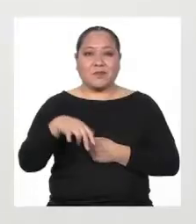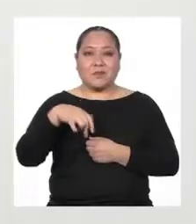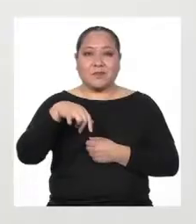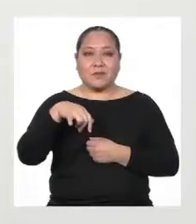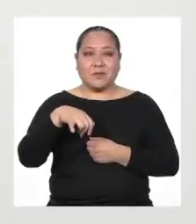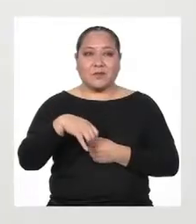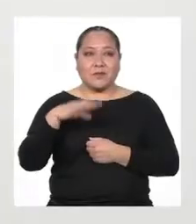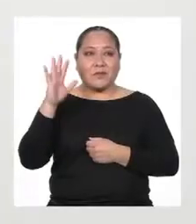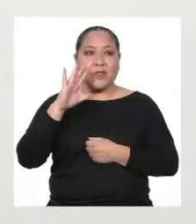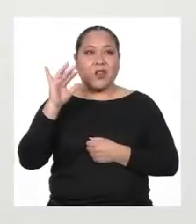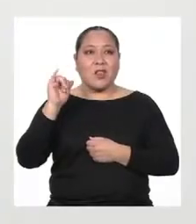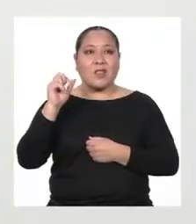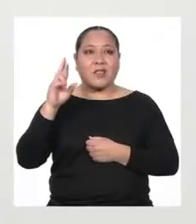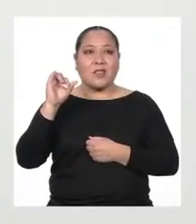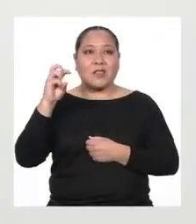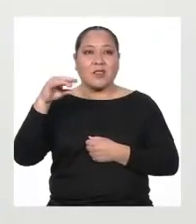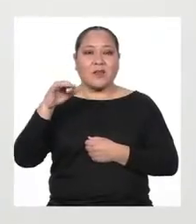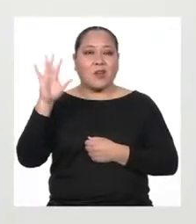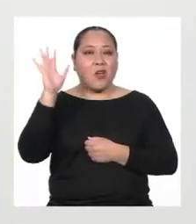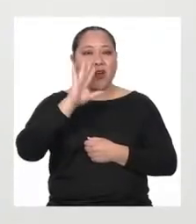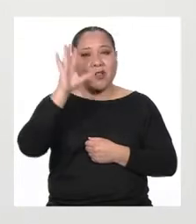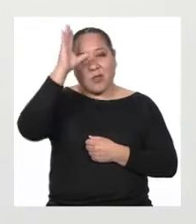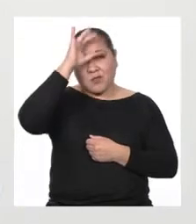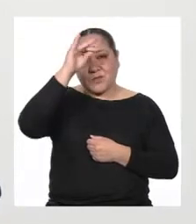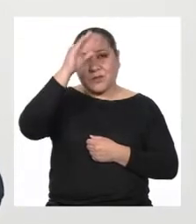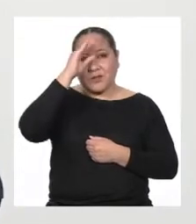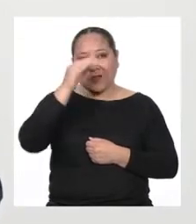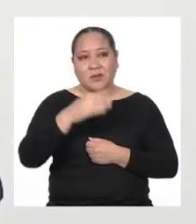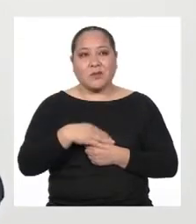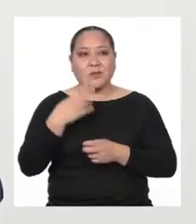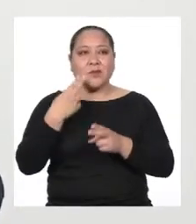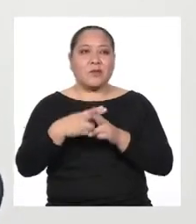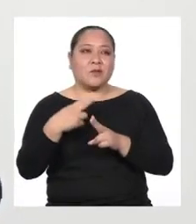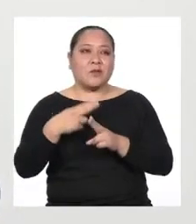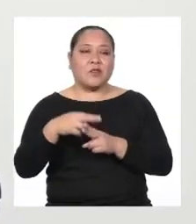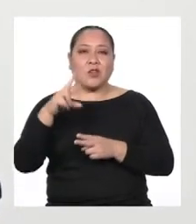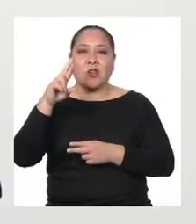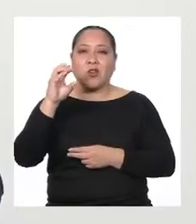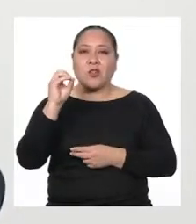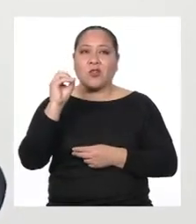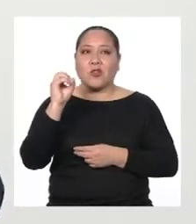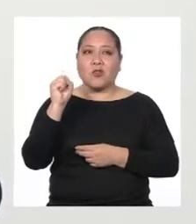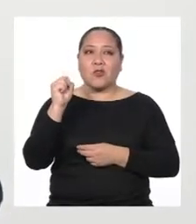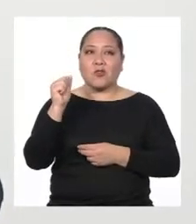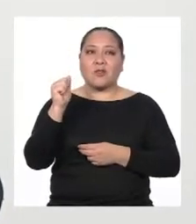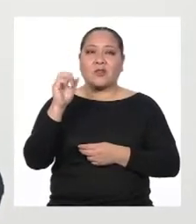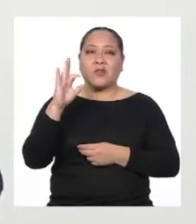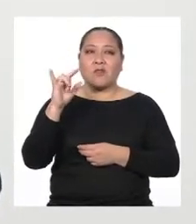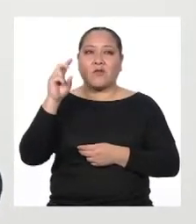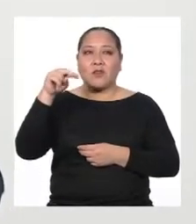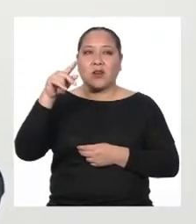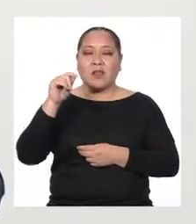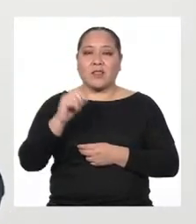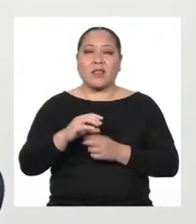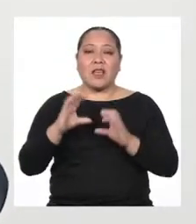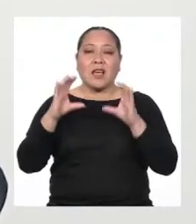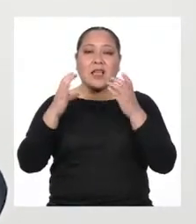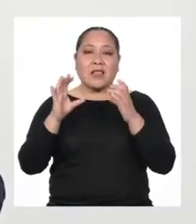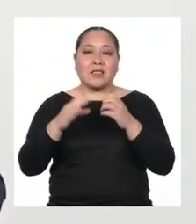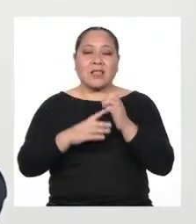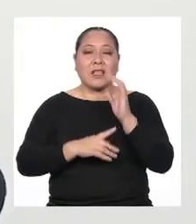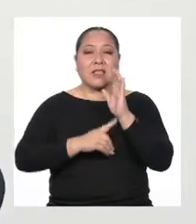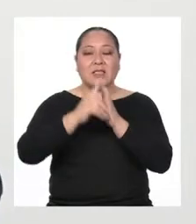Hola Yaremis Hola chicas y chicos Soy la profesora Rosa Fuentes Del curso de Desarrollo Personal,